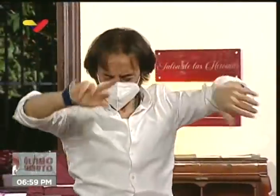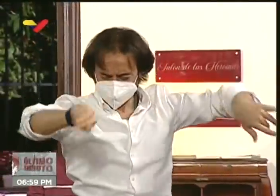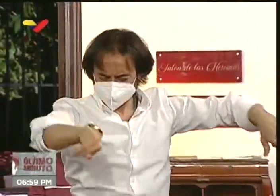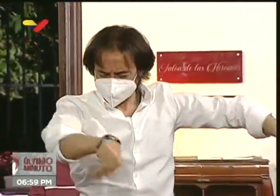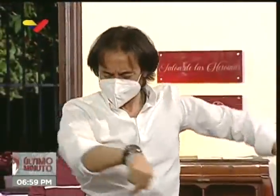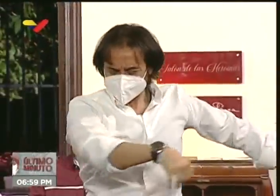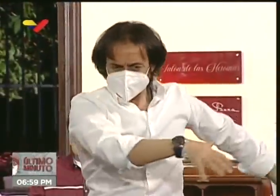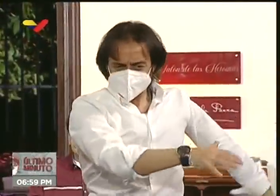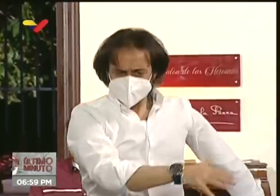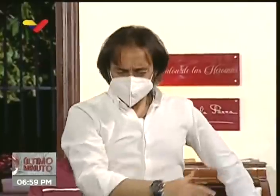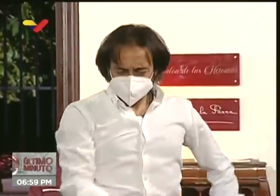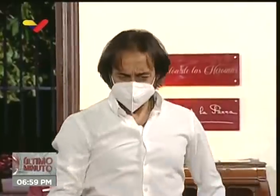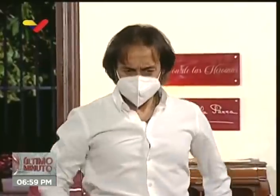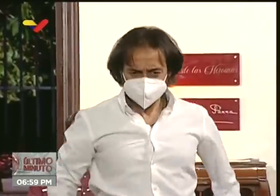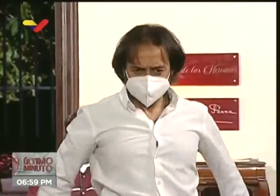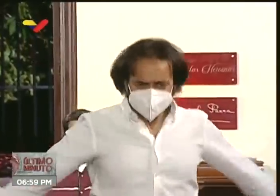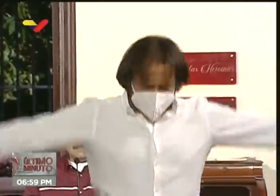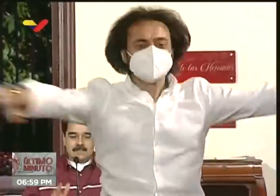correr.